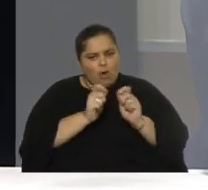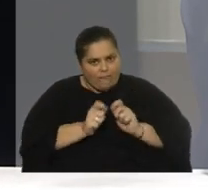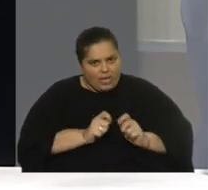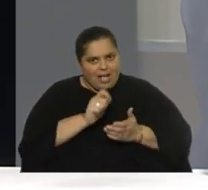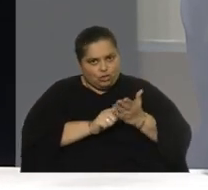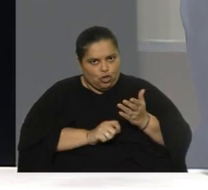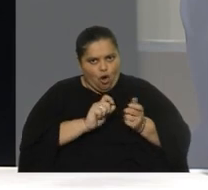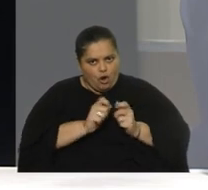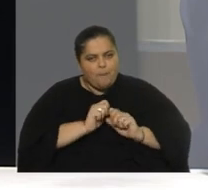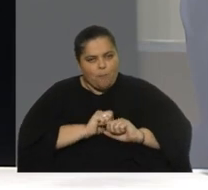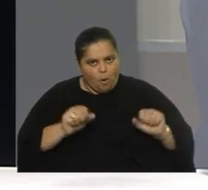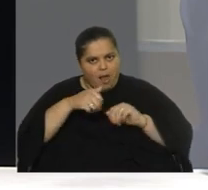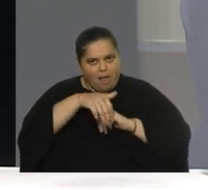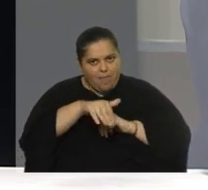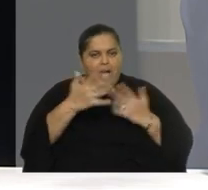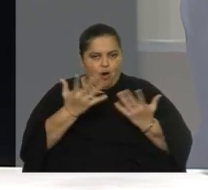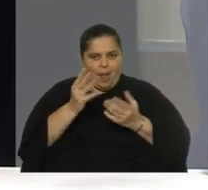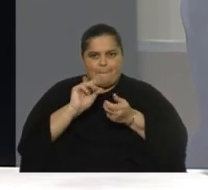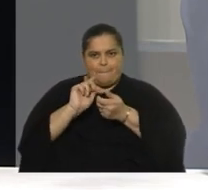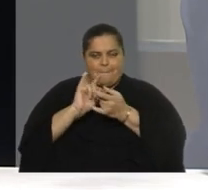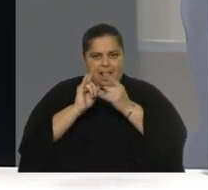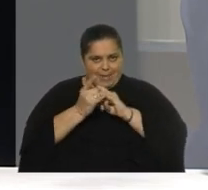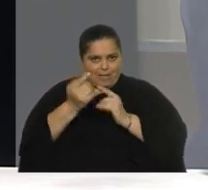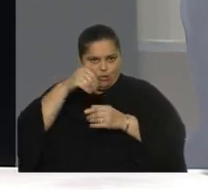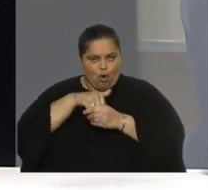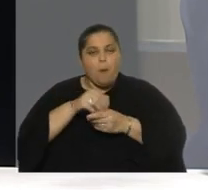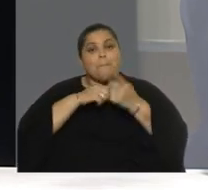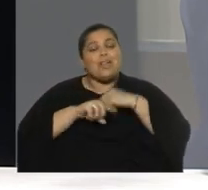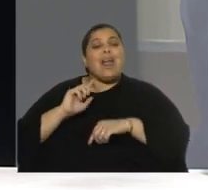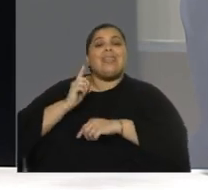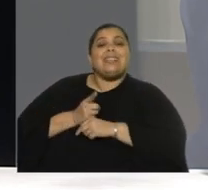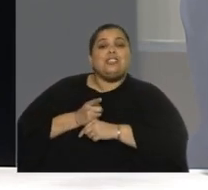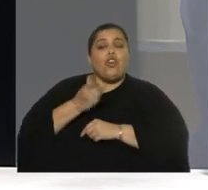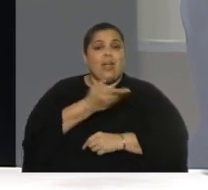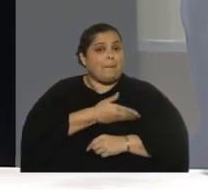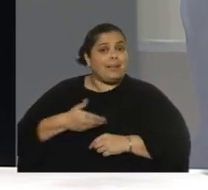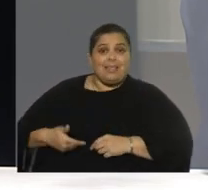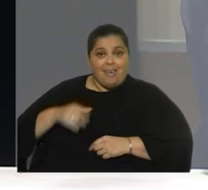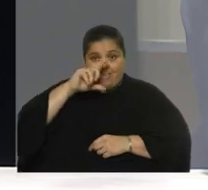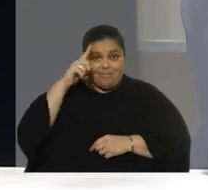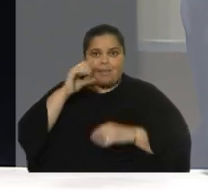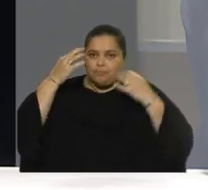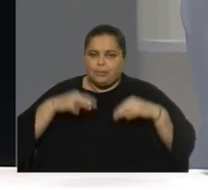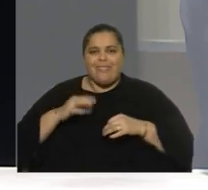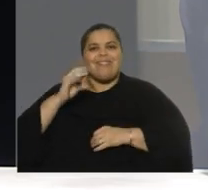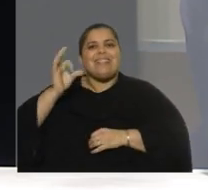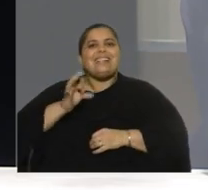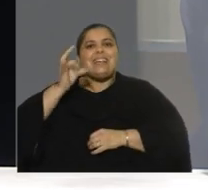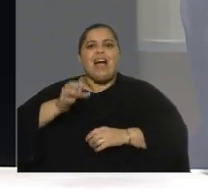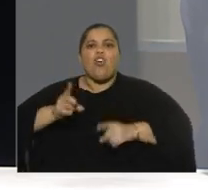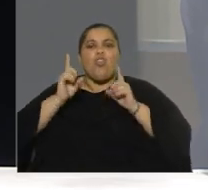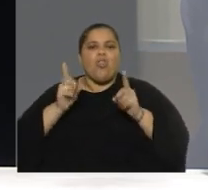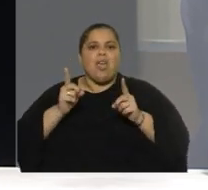seguramente se van a hacer en el trámite parlamentario pero la decisión del presidente es que del Senado tiene que salir